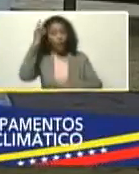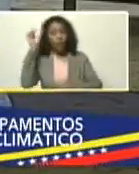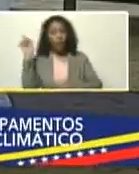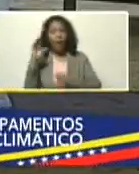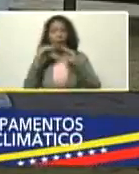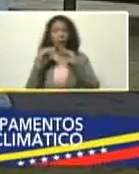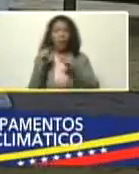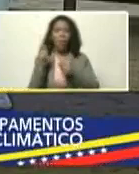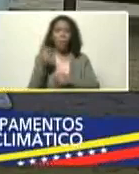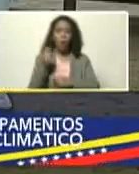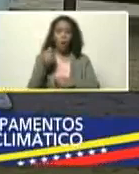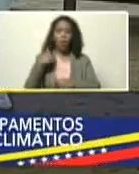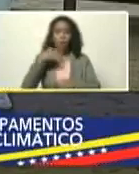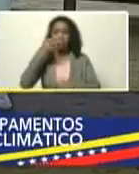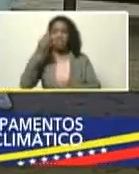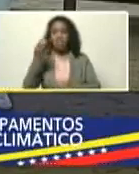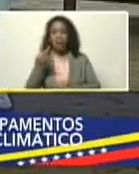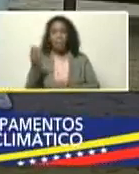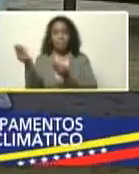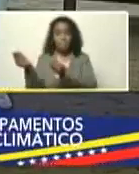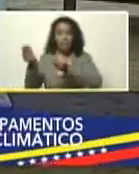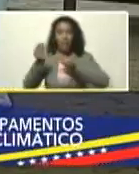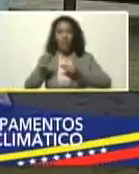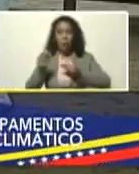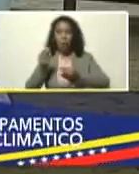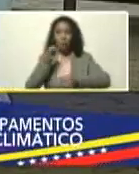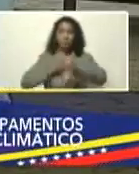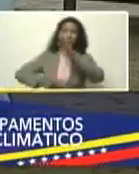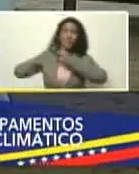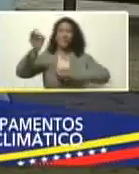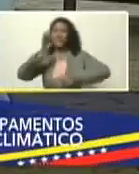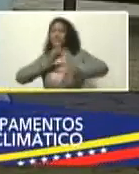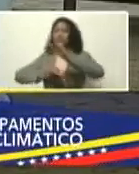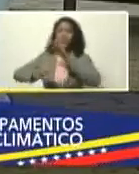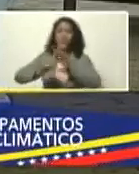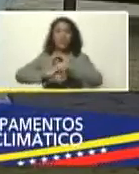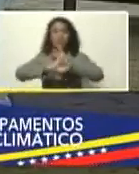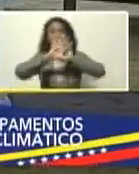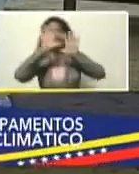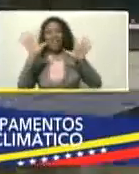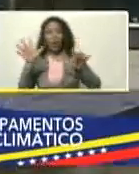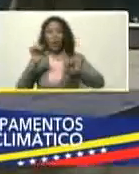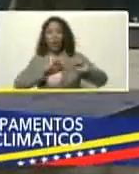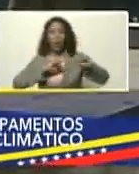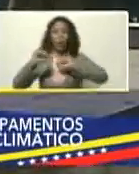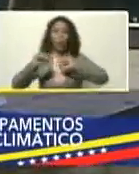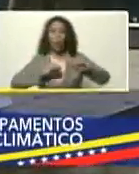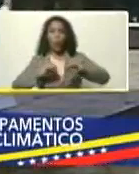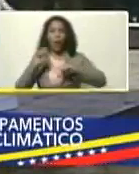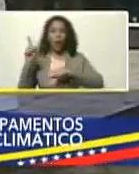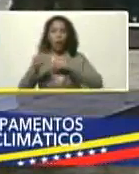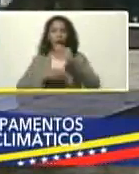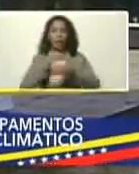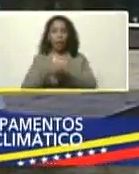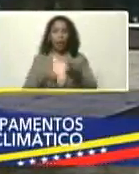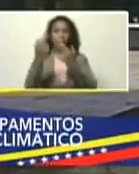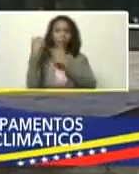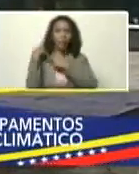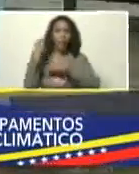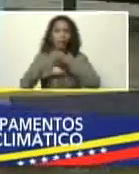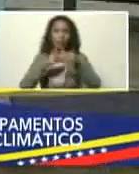con ella, hace poco, de verdad, me dio una clase magistral, de todas las acciones, que ellos están, tomando, y están